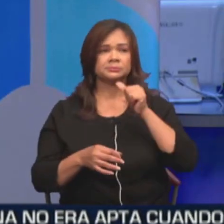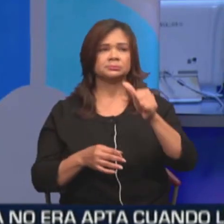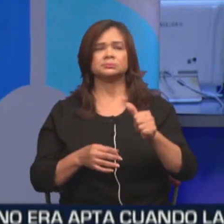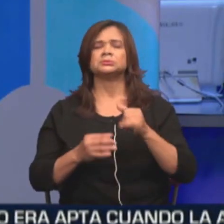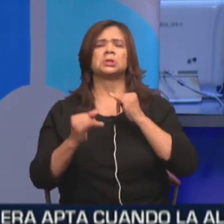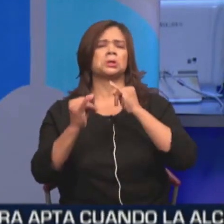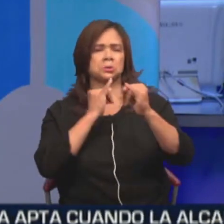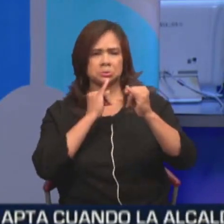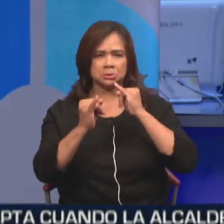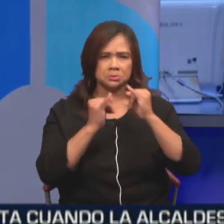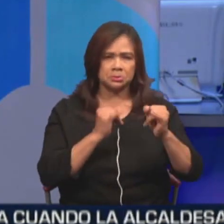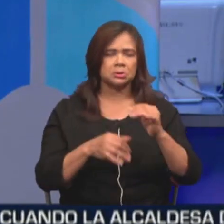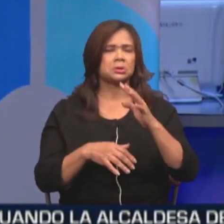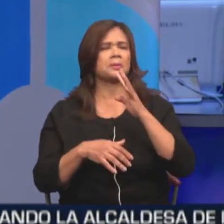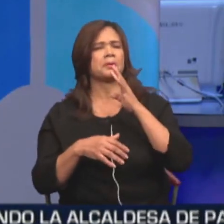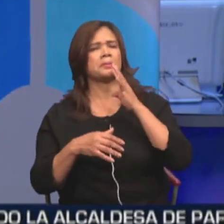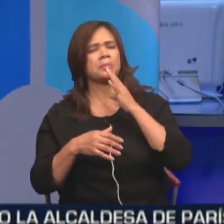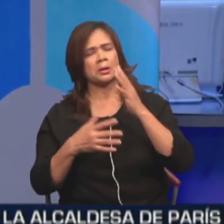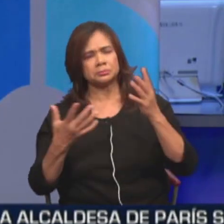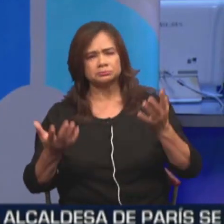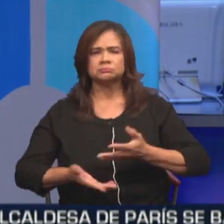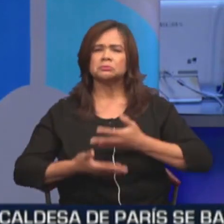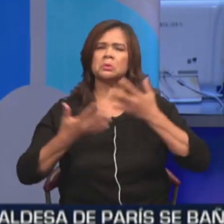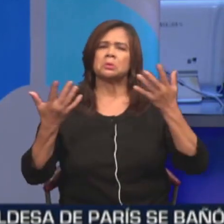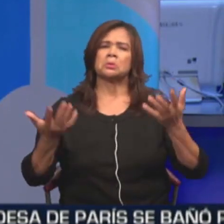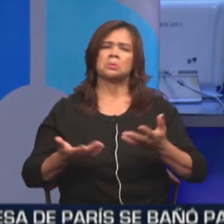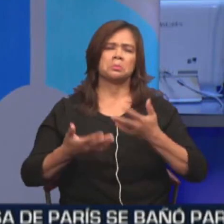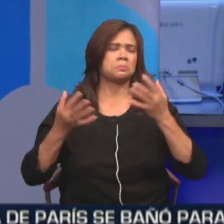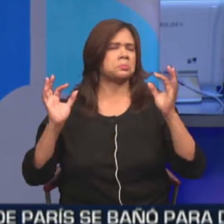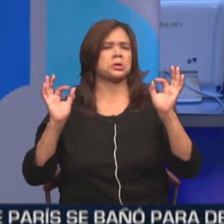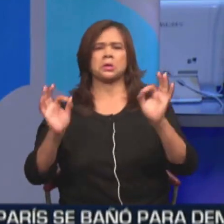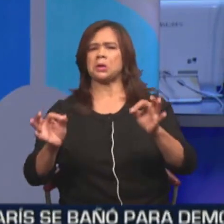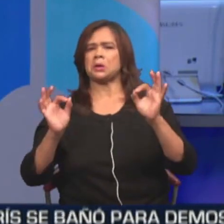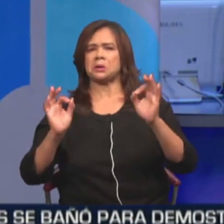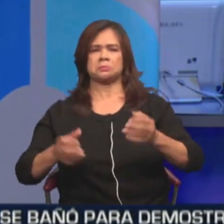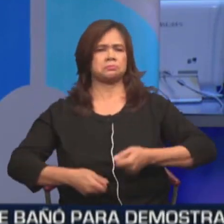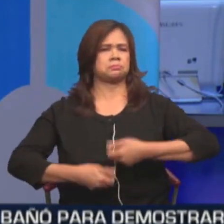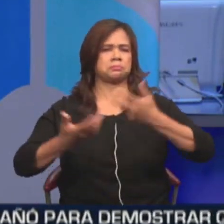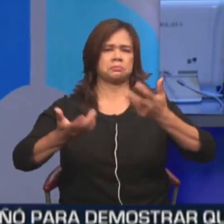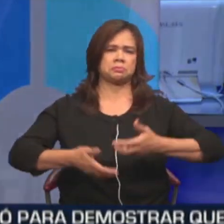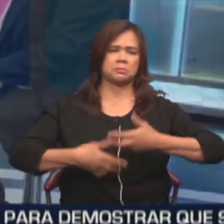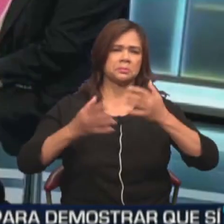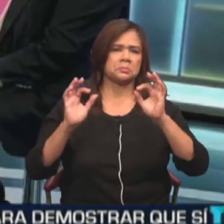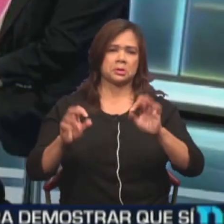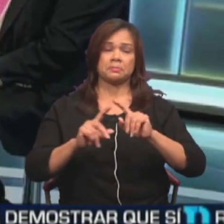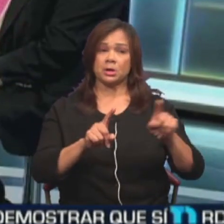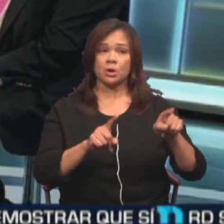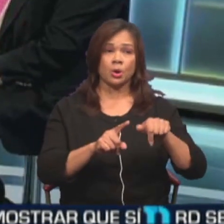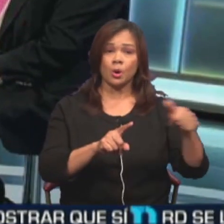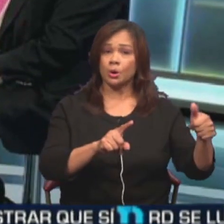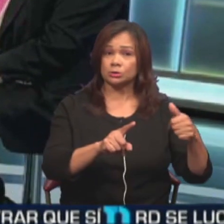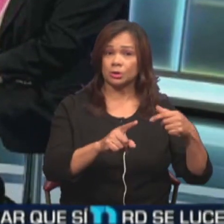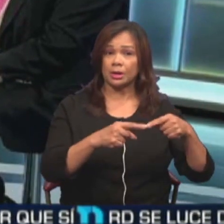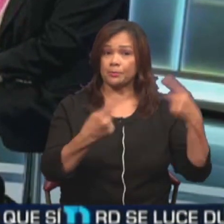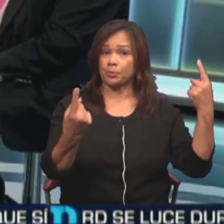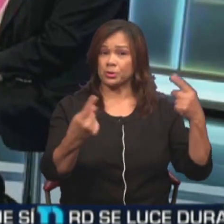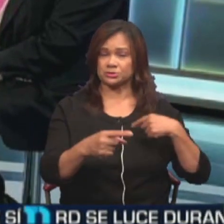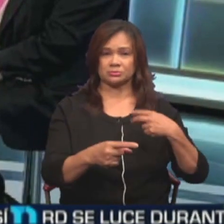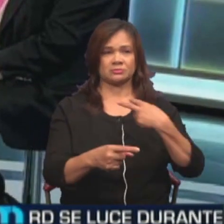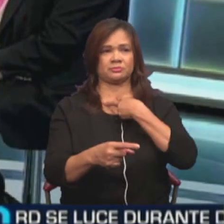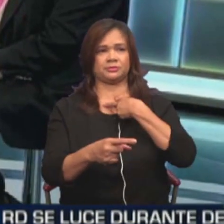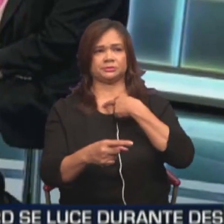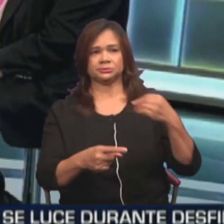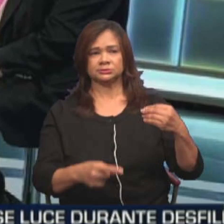entrevistas y hablaban al pueblo bolivariano cual Pedro se pasea por su casa. Como ven en esta fotografía al expresidente Leónel